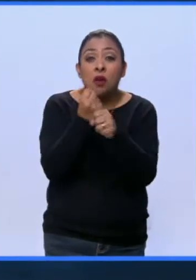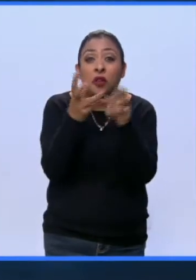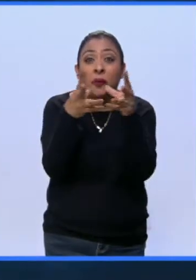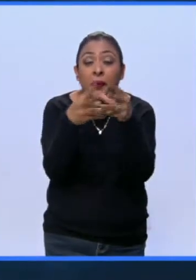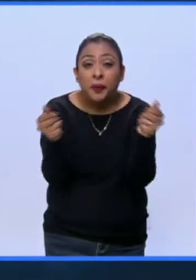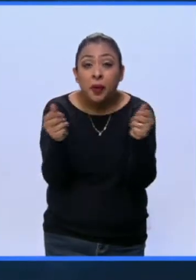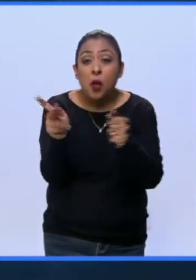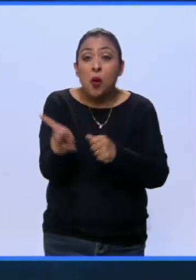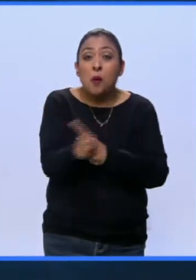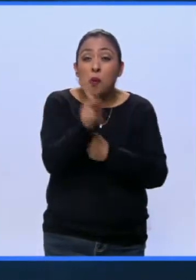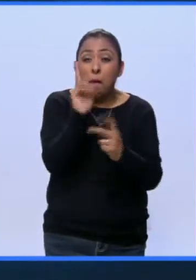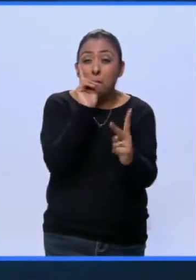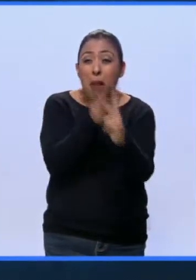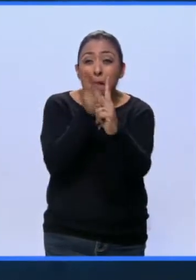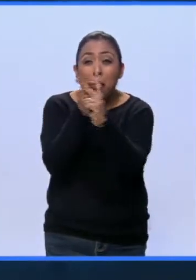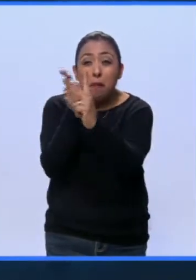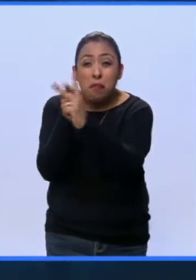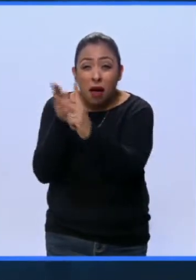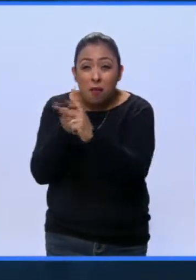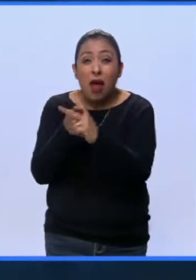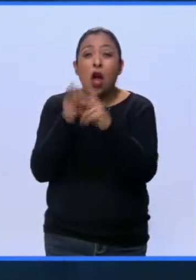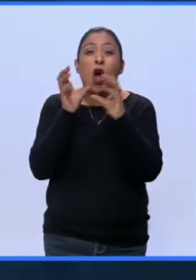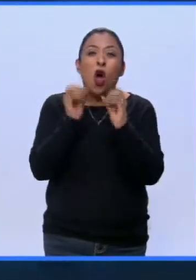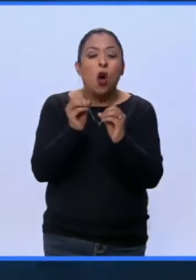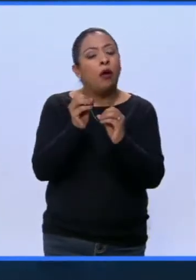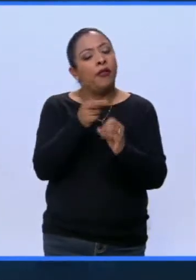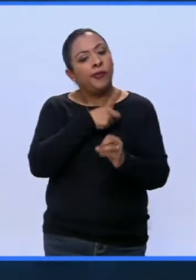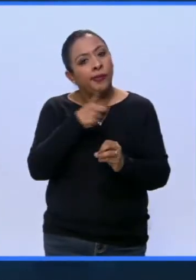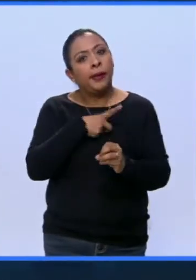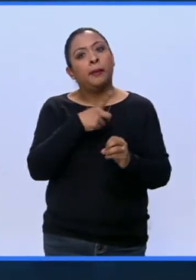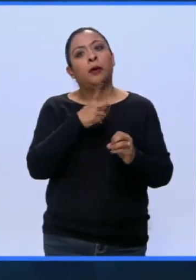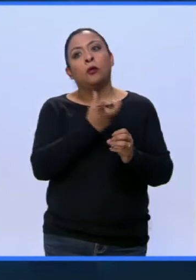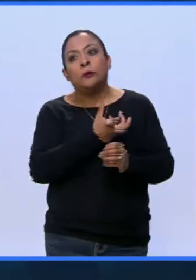pueblos que fueron aniquilados y forzados a migrar.